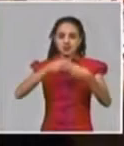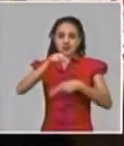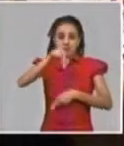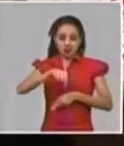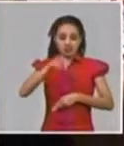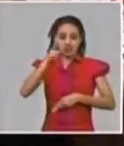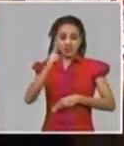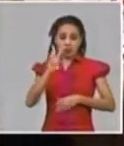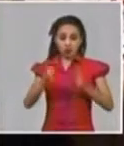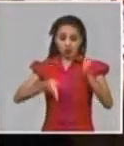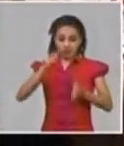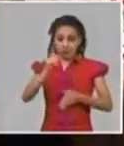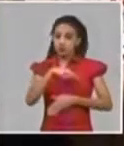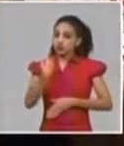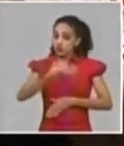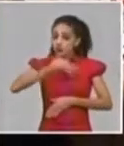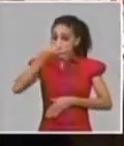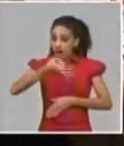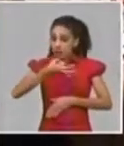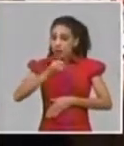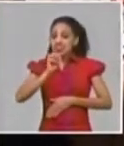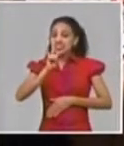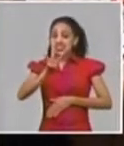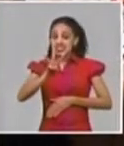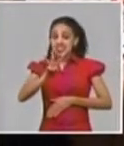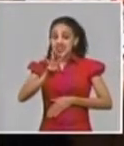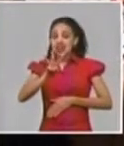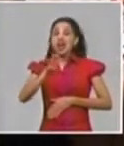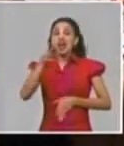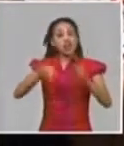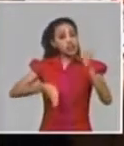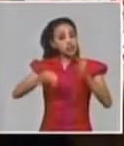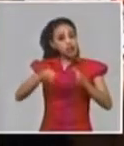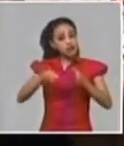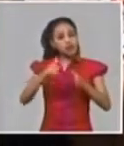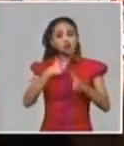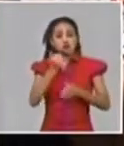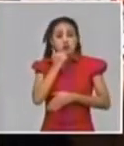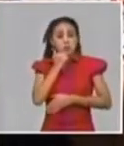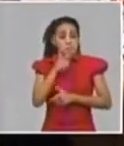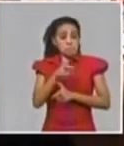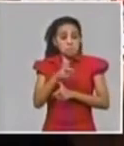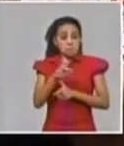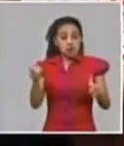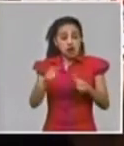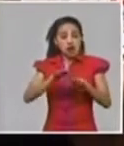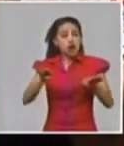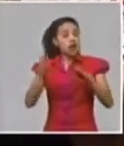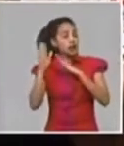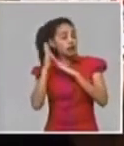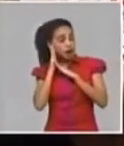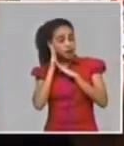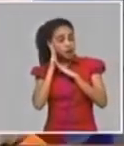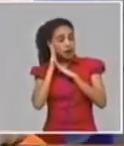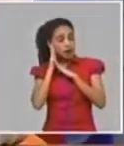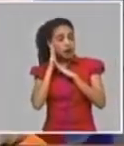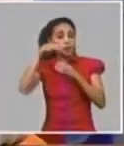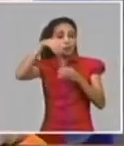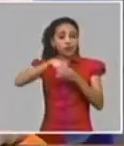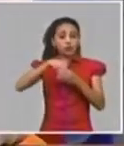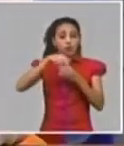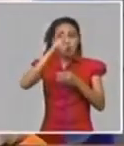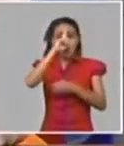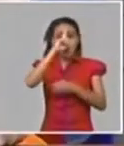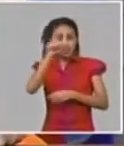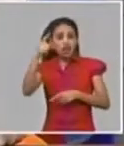lo hemos explicado nosotros en la tercera fase lo íbamos a crecer tenemos previsto crecer en camas no solo hospitalarias sino en camas de